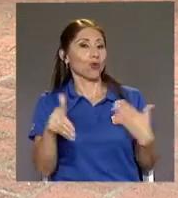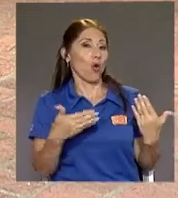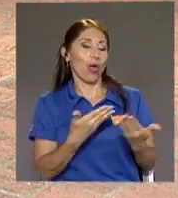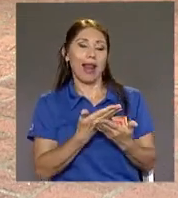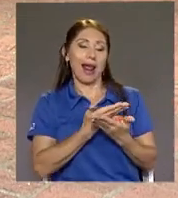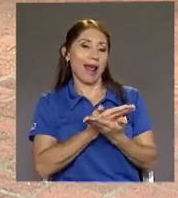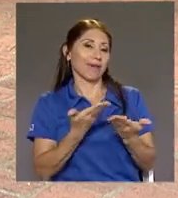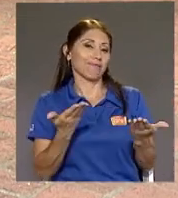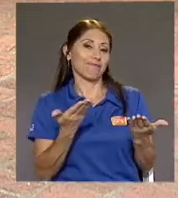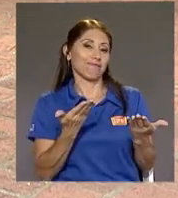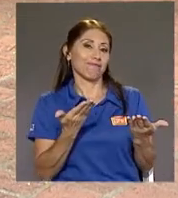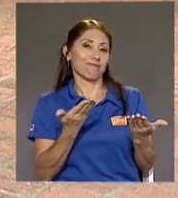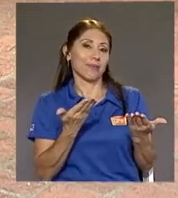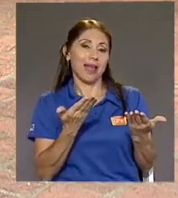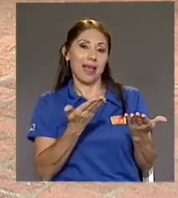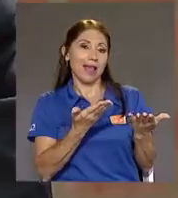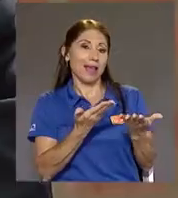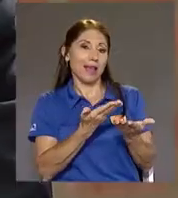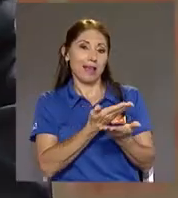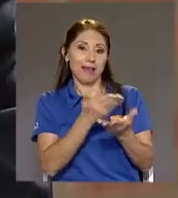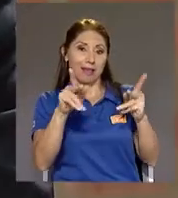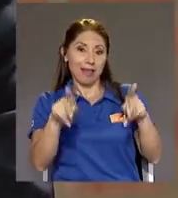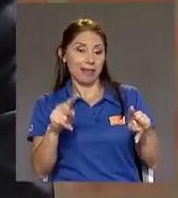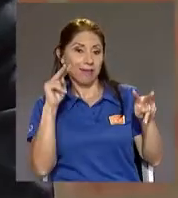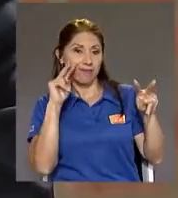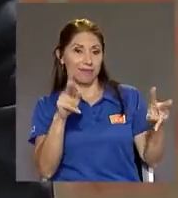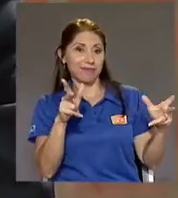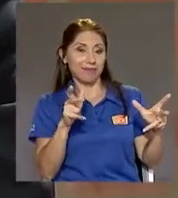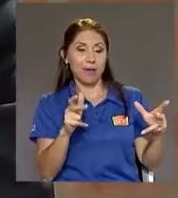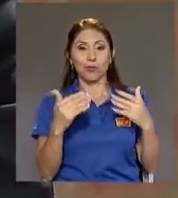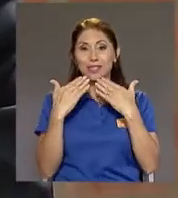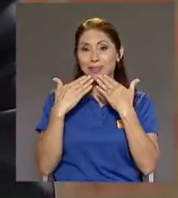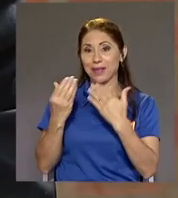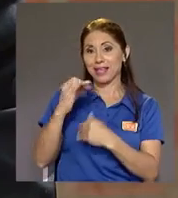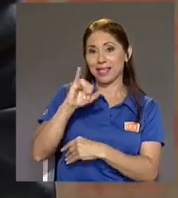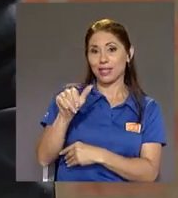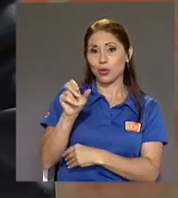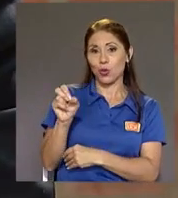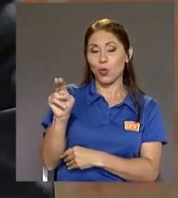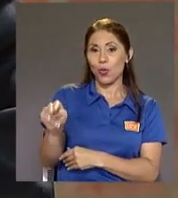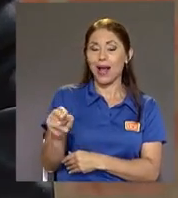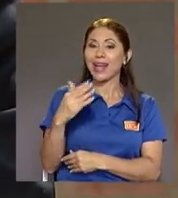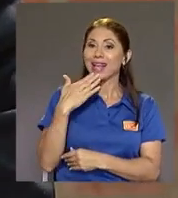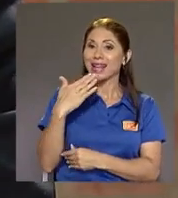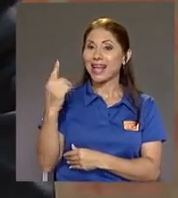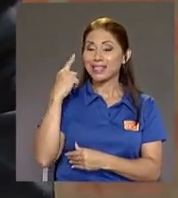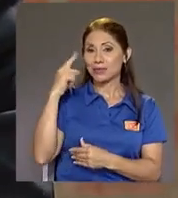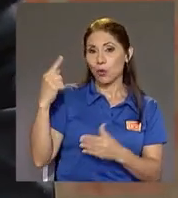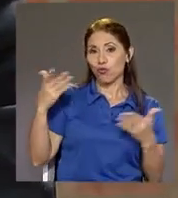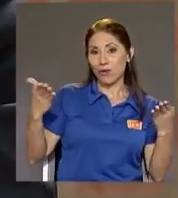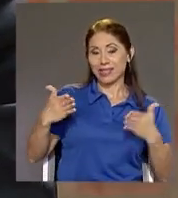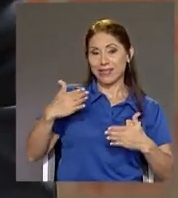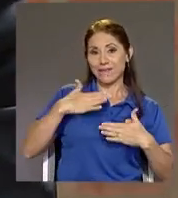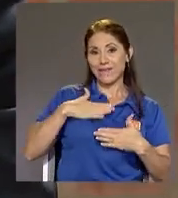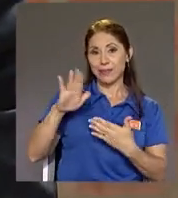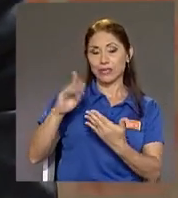audiencia Por favor Muchísimas gracias don Juan Muchas gracias por recibirme en su programa